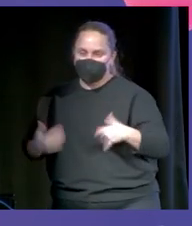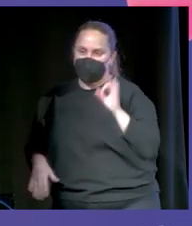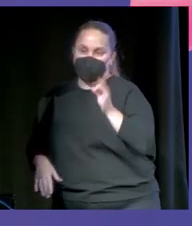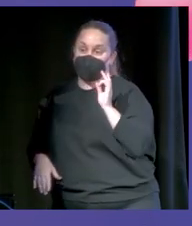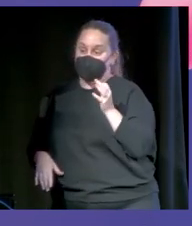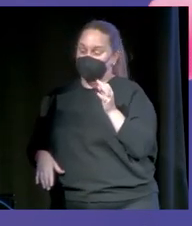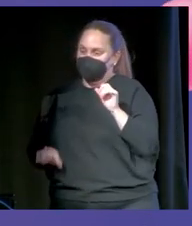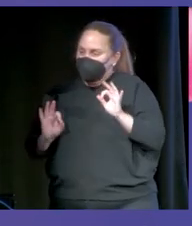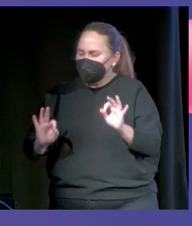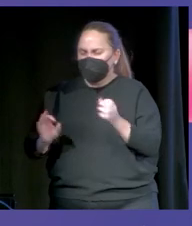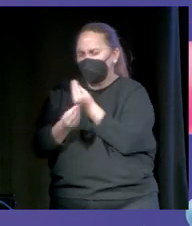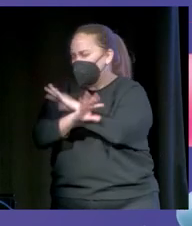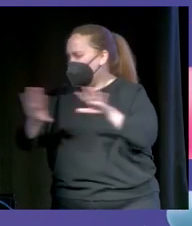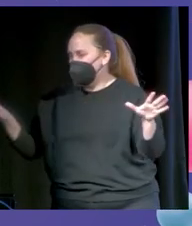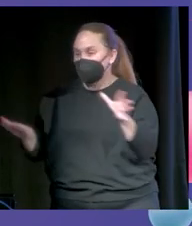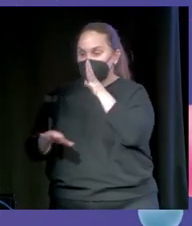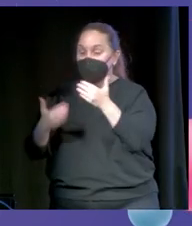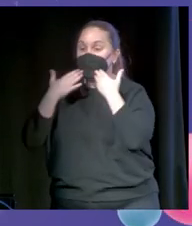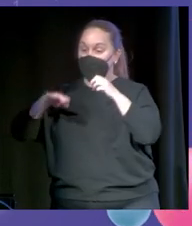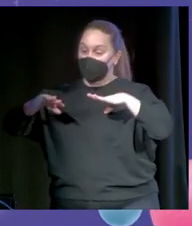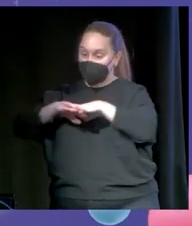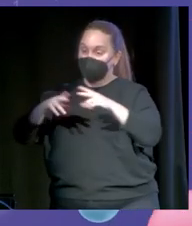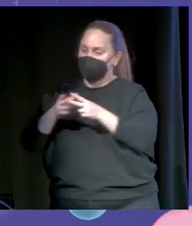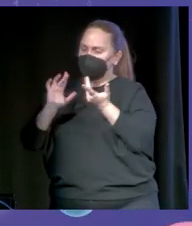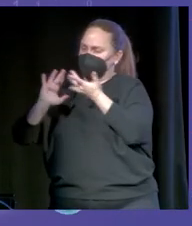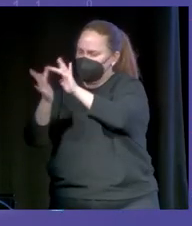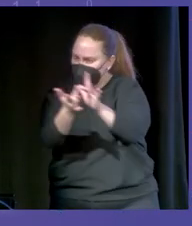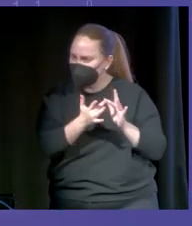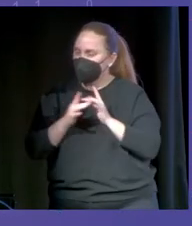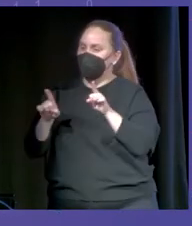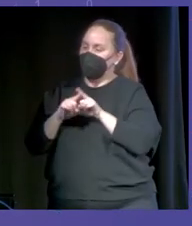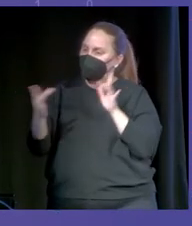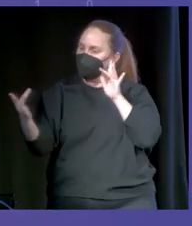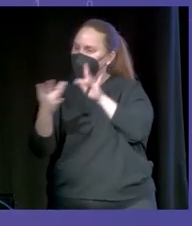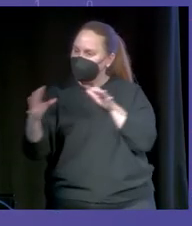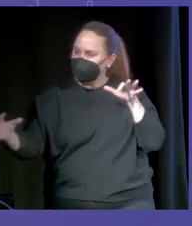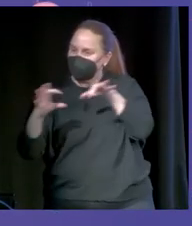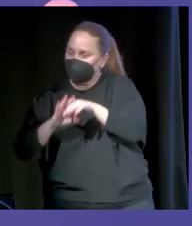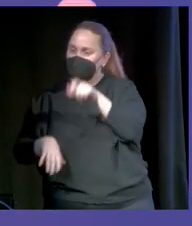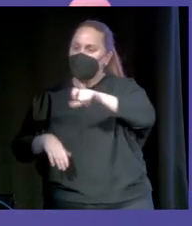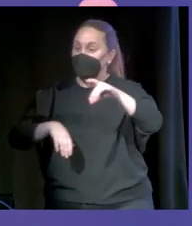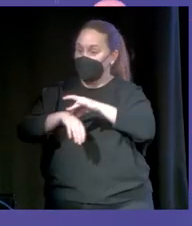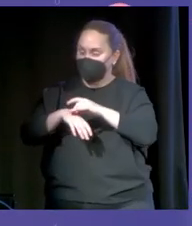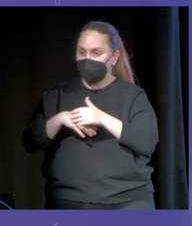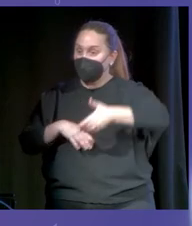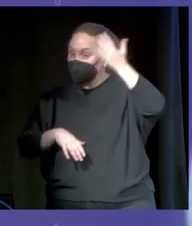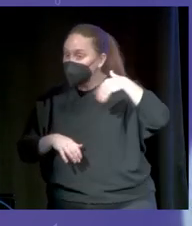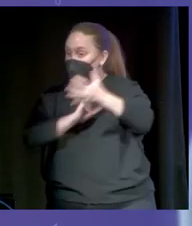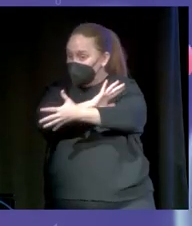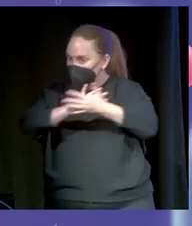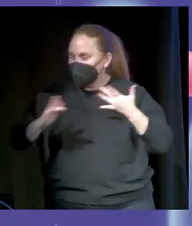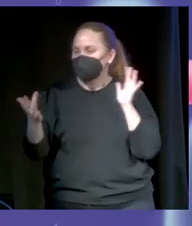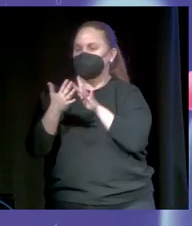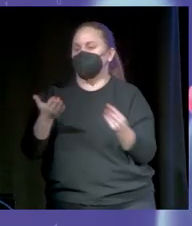las mejores cosas que he hecho en las redes sociales porque he podido contactar con muchos pacientes, reconectar con muchos pacientes a los que prácticamente había perdido la pista.